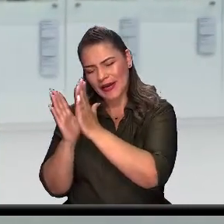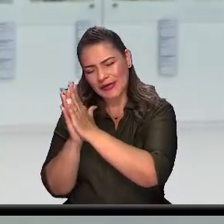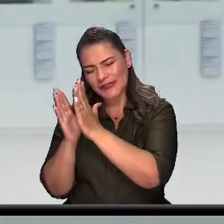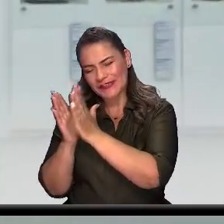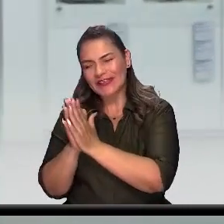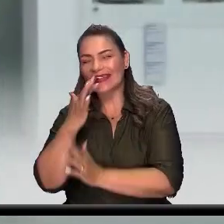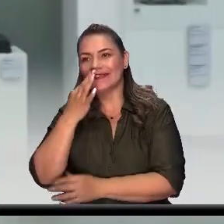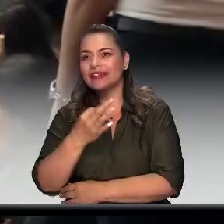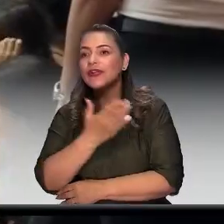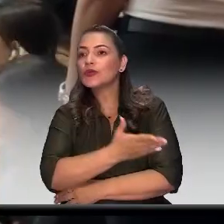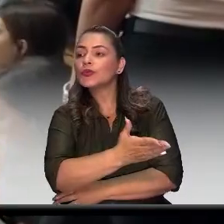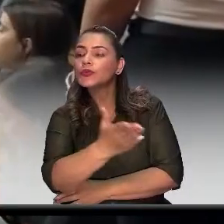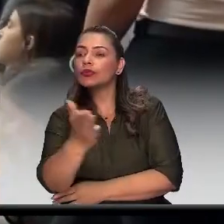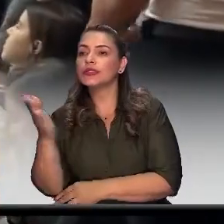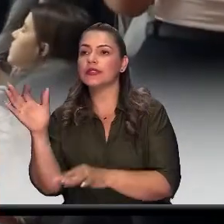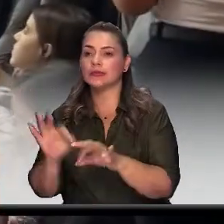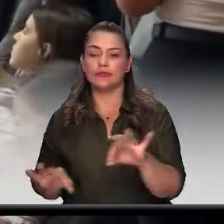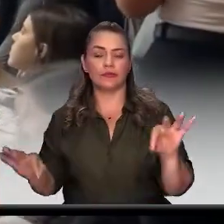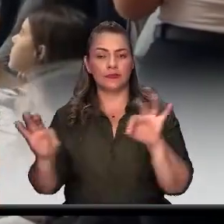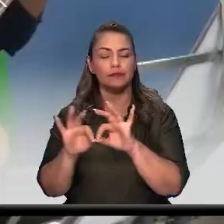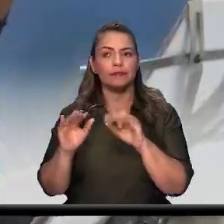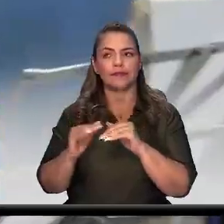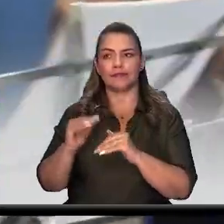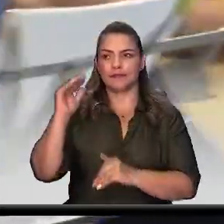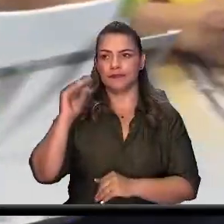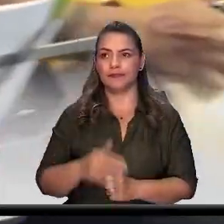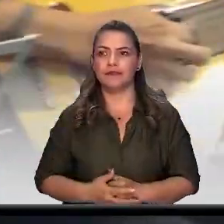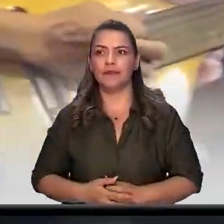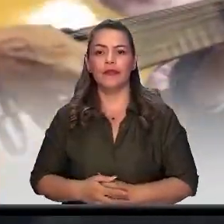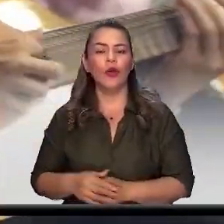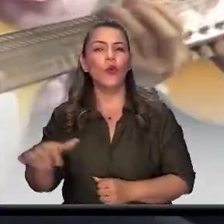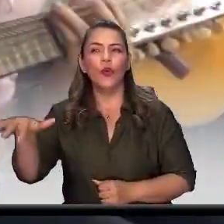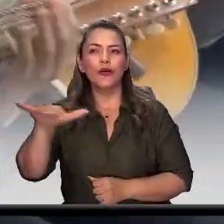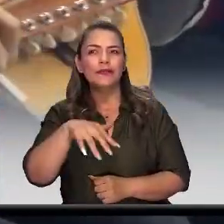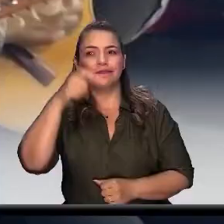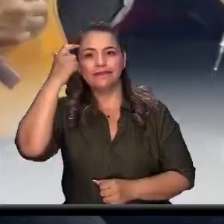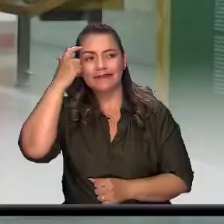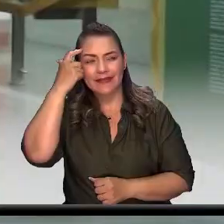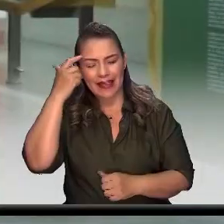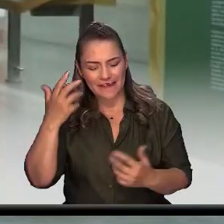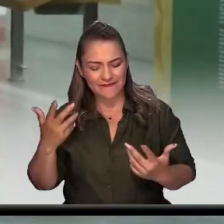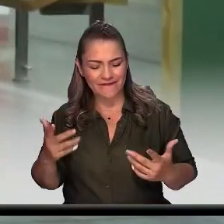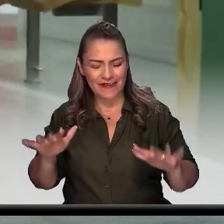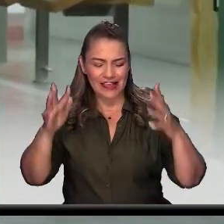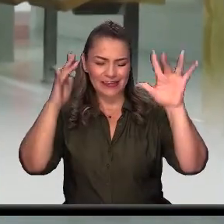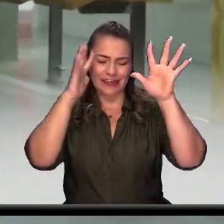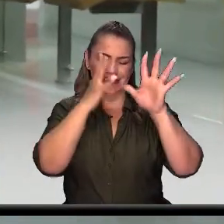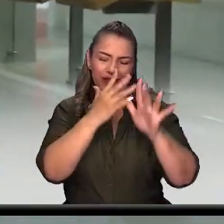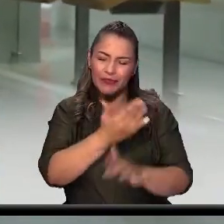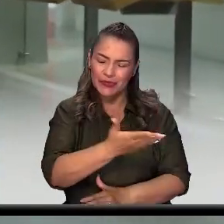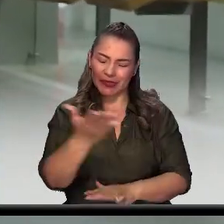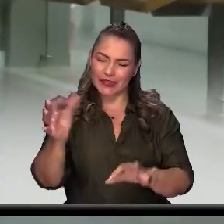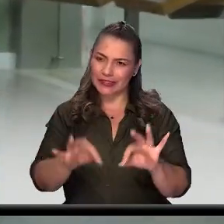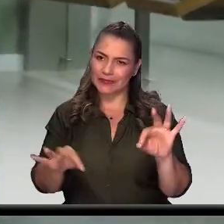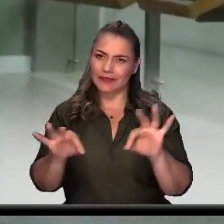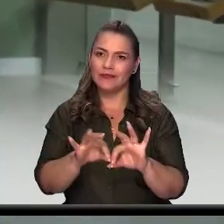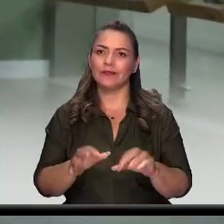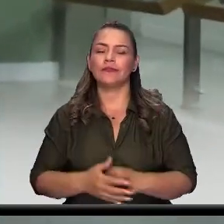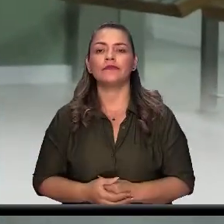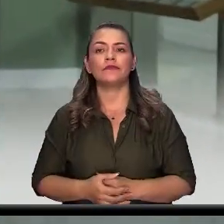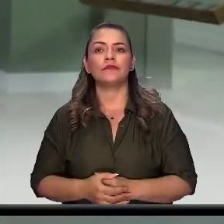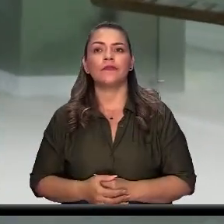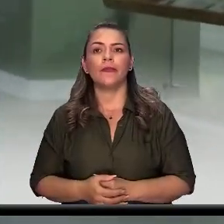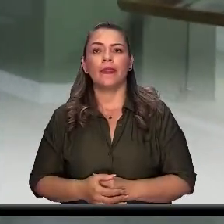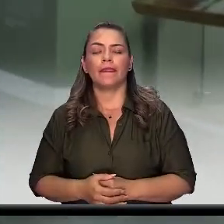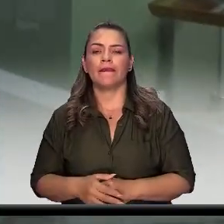ustedes el alma de las fiestas de Itagüise. Y cerrar también enviándoles el